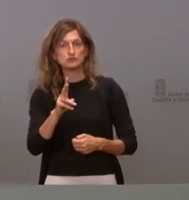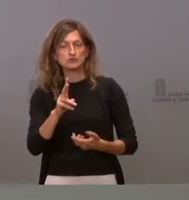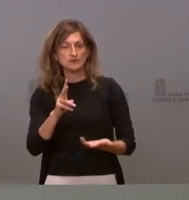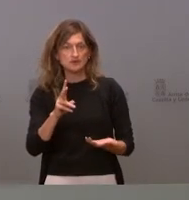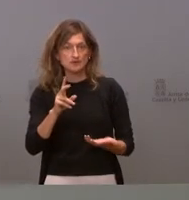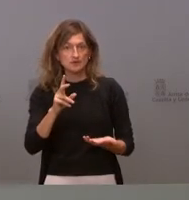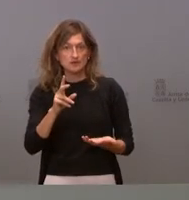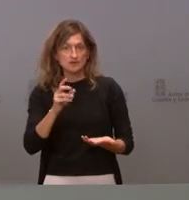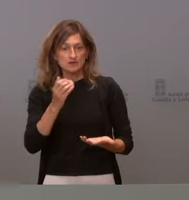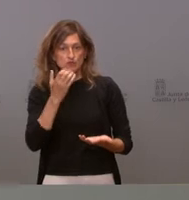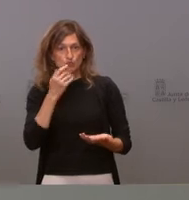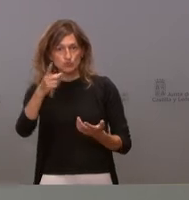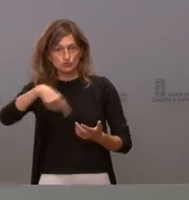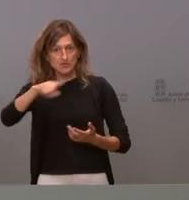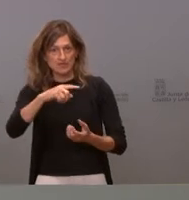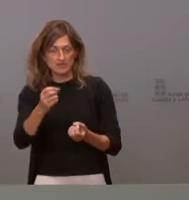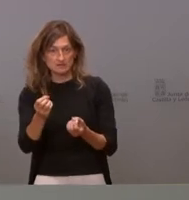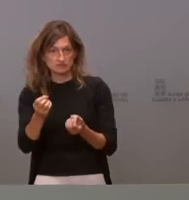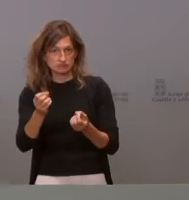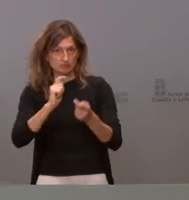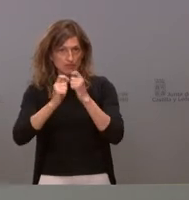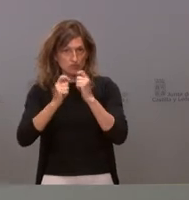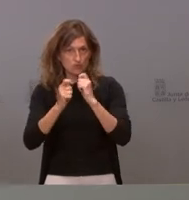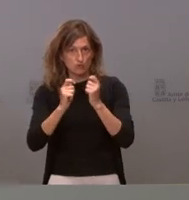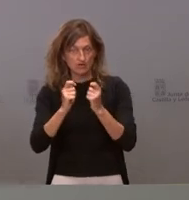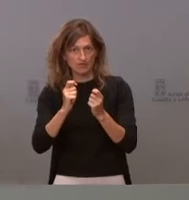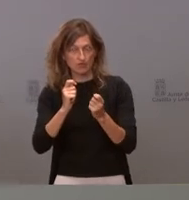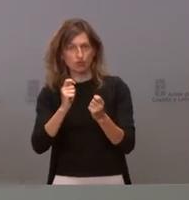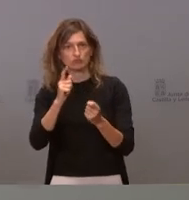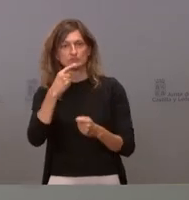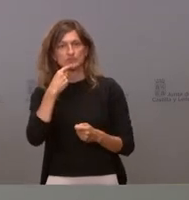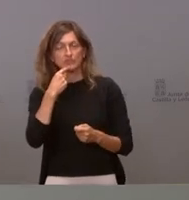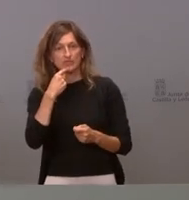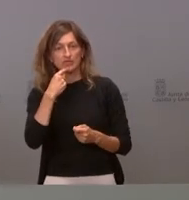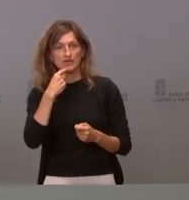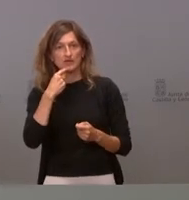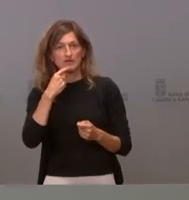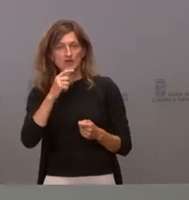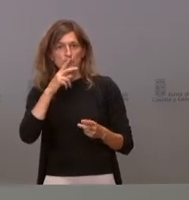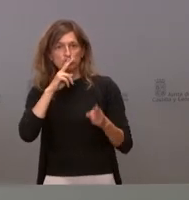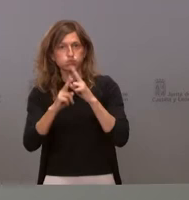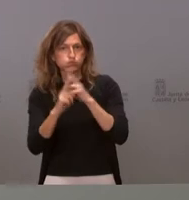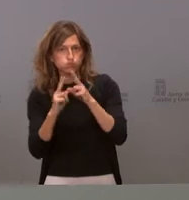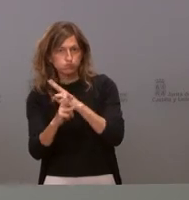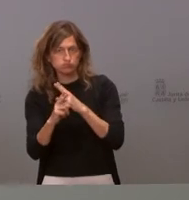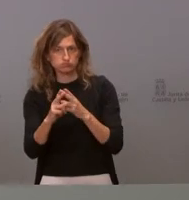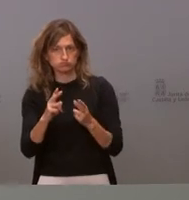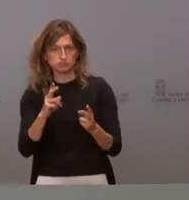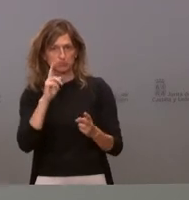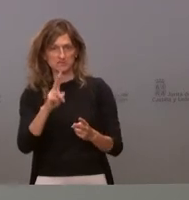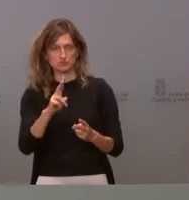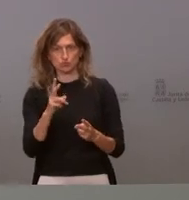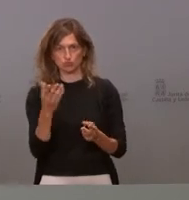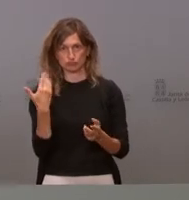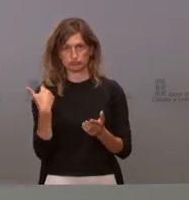reflejada por ustedes en los medios de comunicación, la presencia de alguna agresión verbal que se estaba detectando en estos